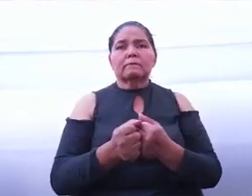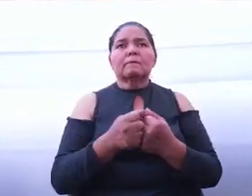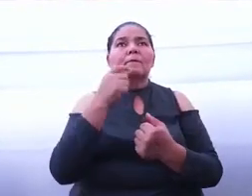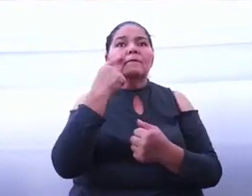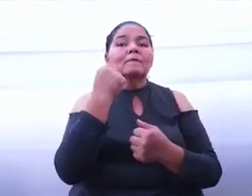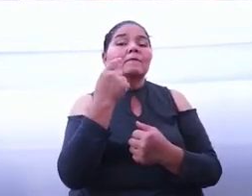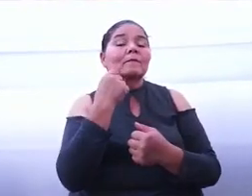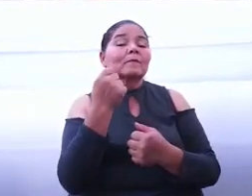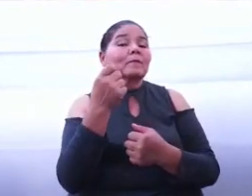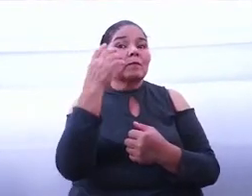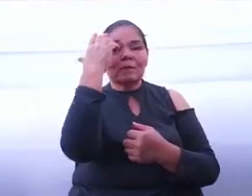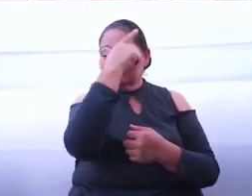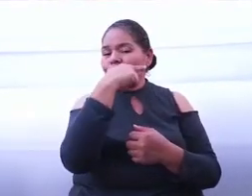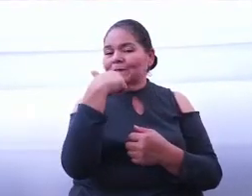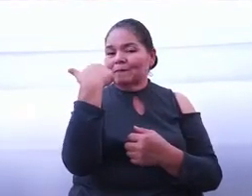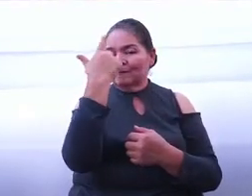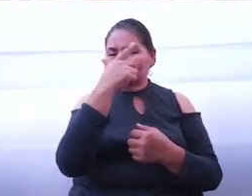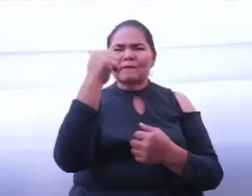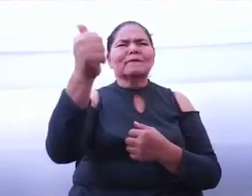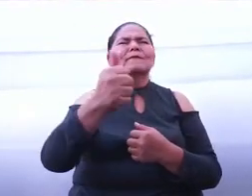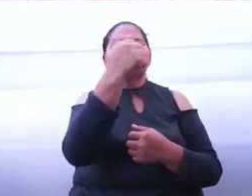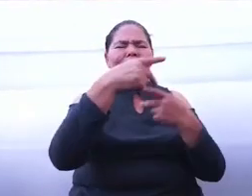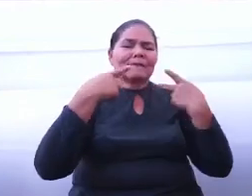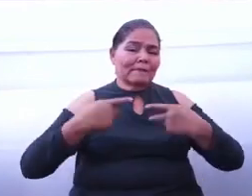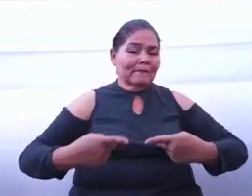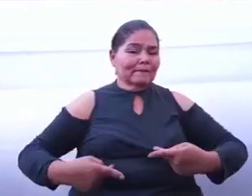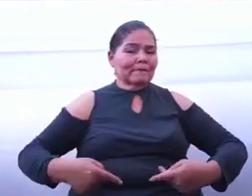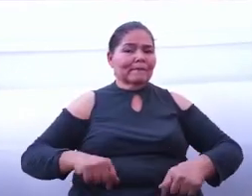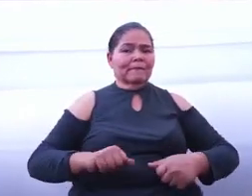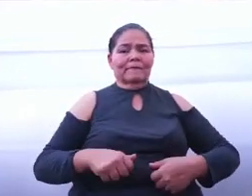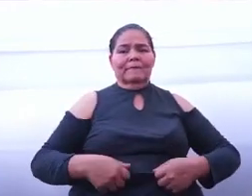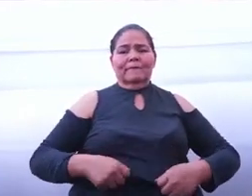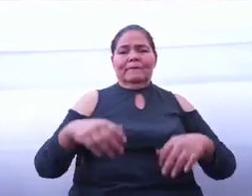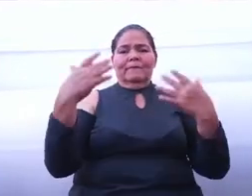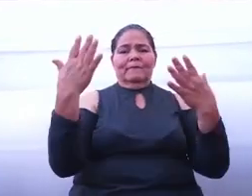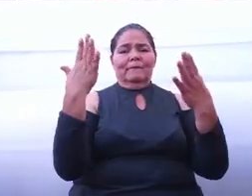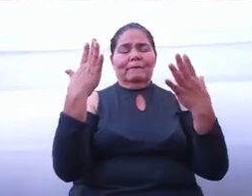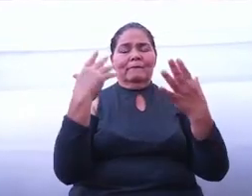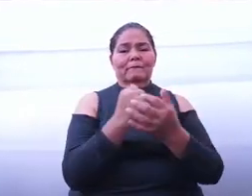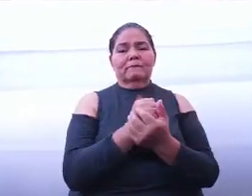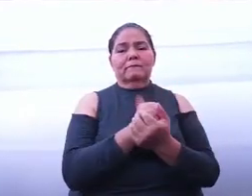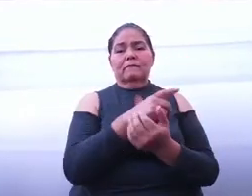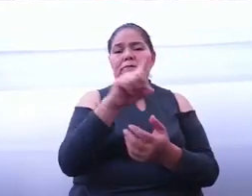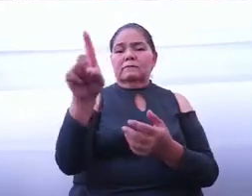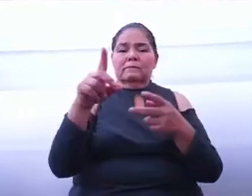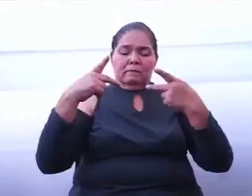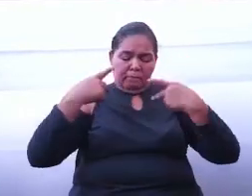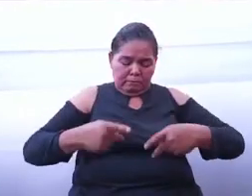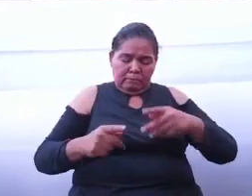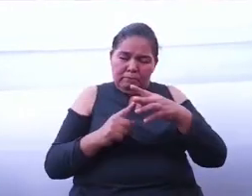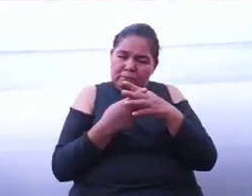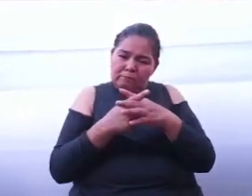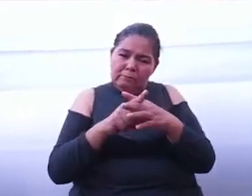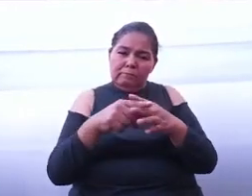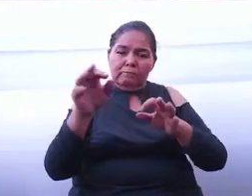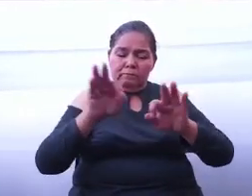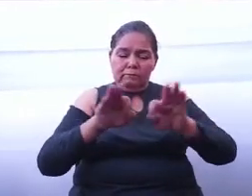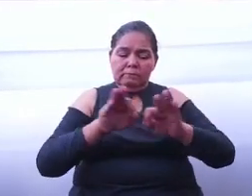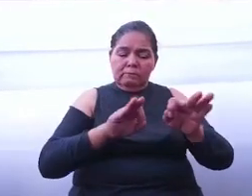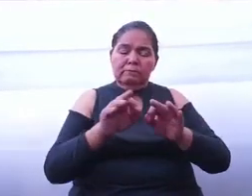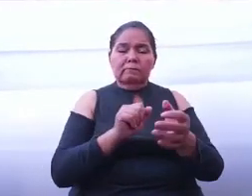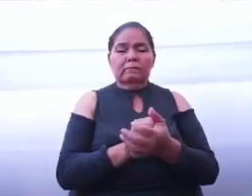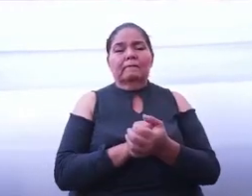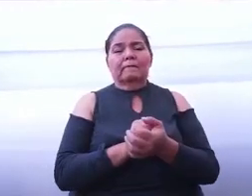rostro, en cada persona, la esperanza del emprendedor, del trabajador,